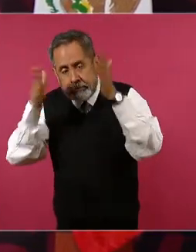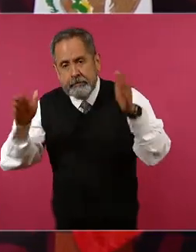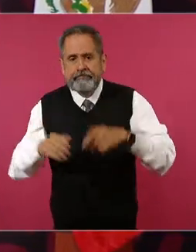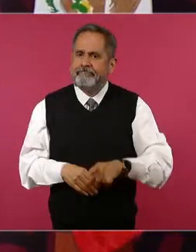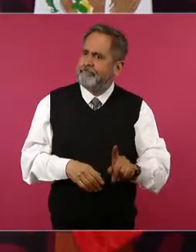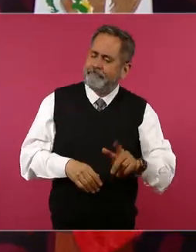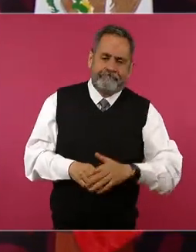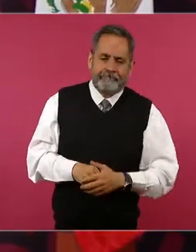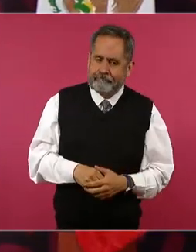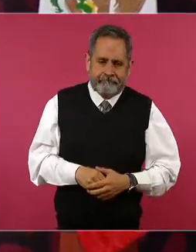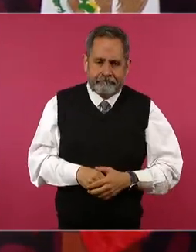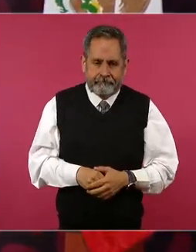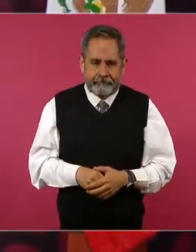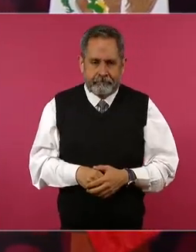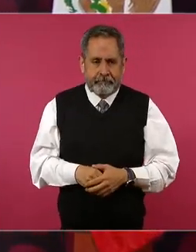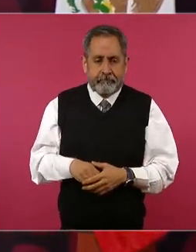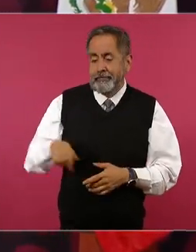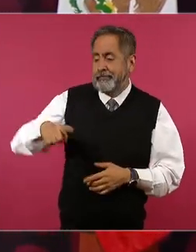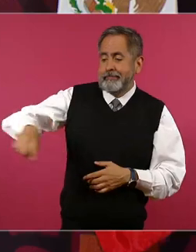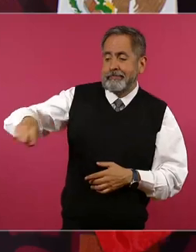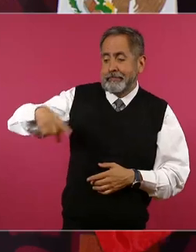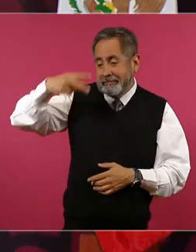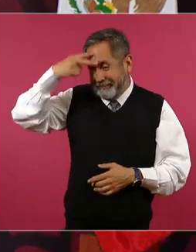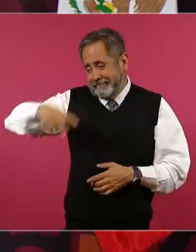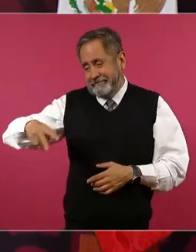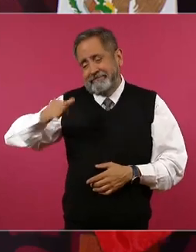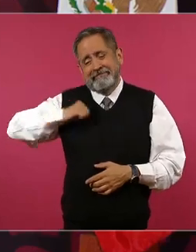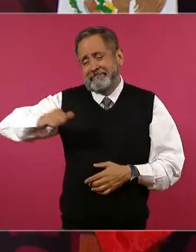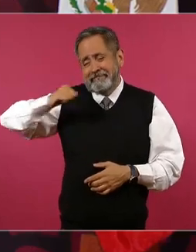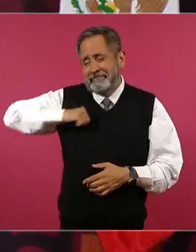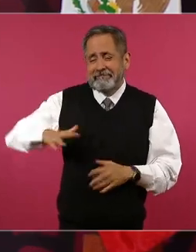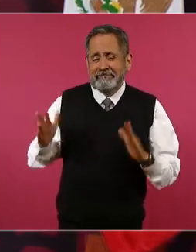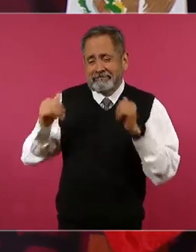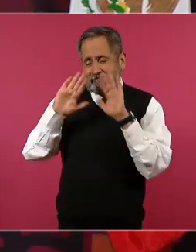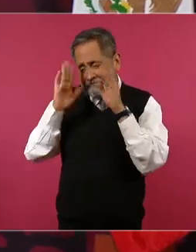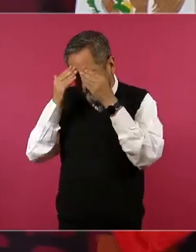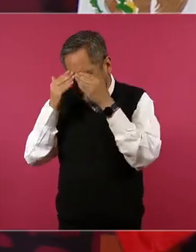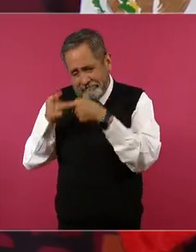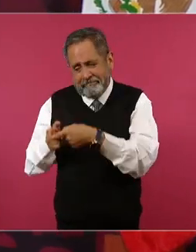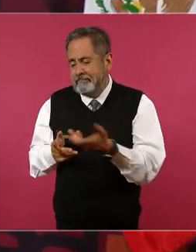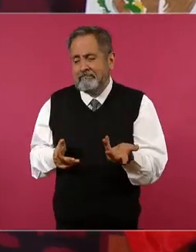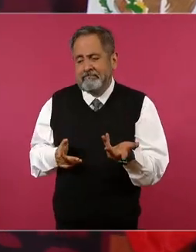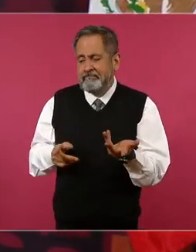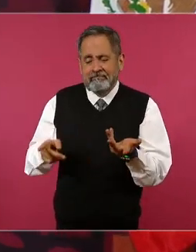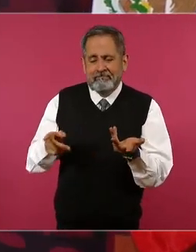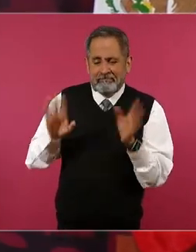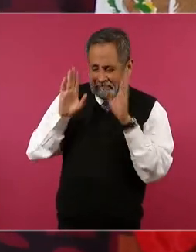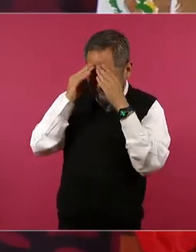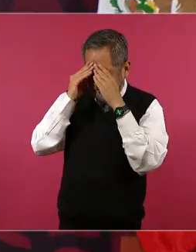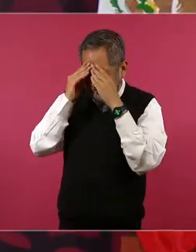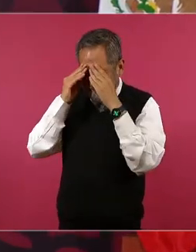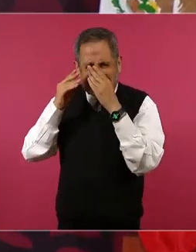antiguos pobladores de México eran bárbaros